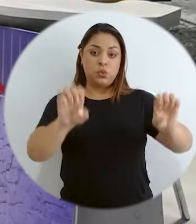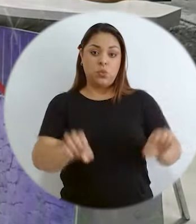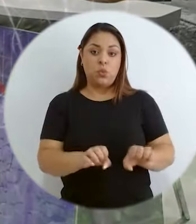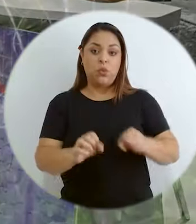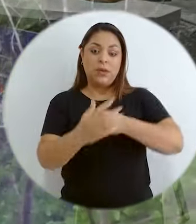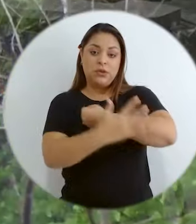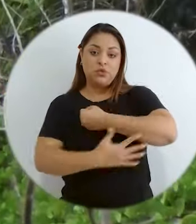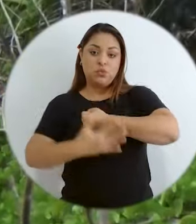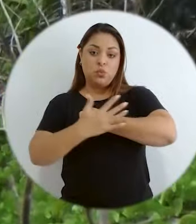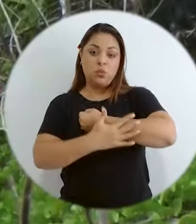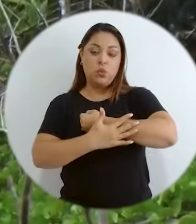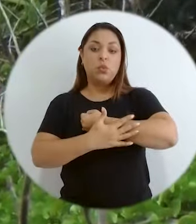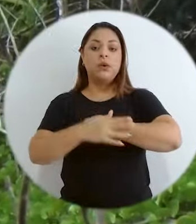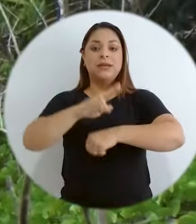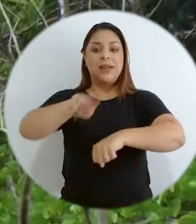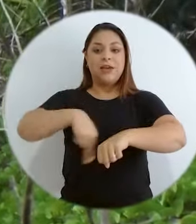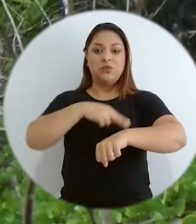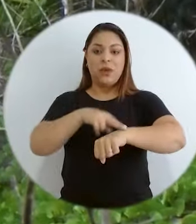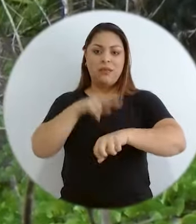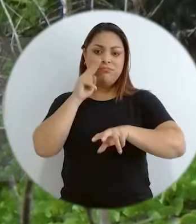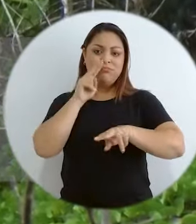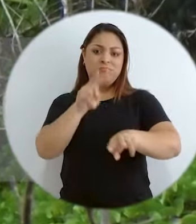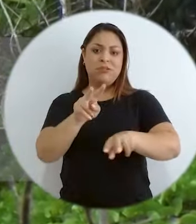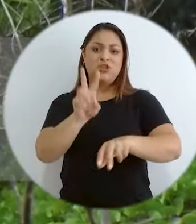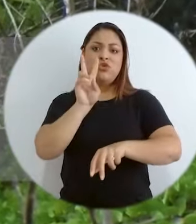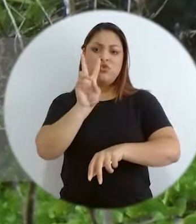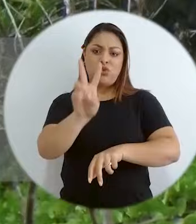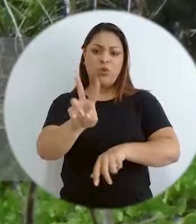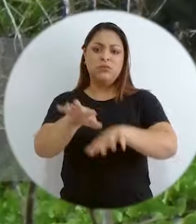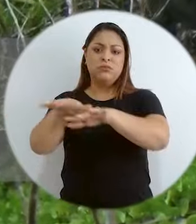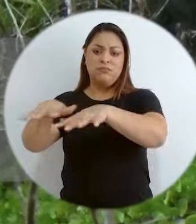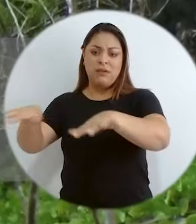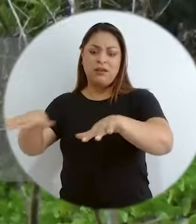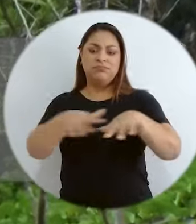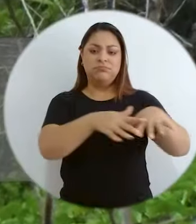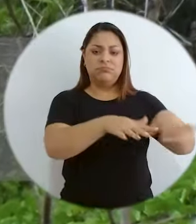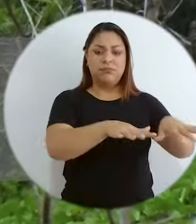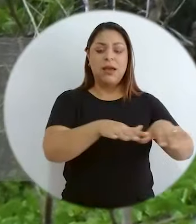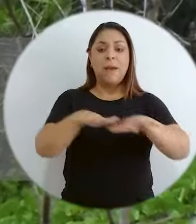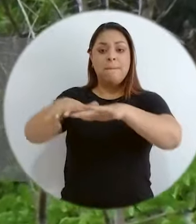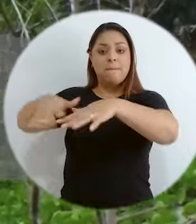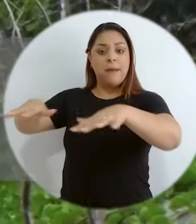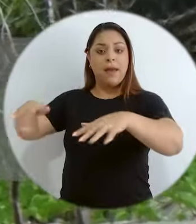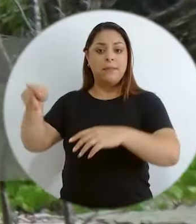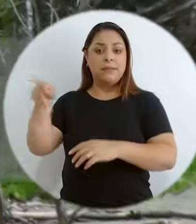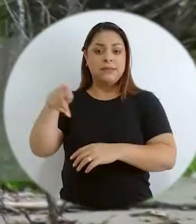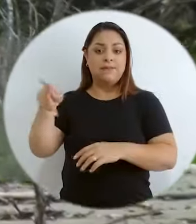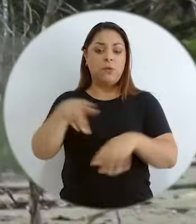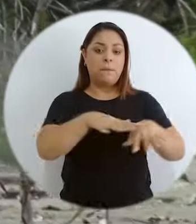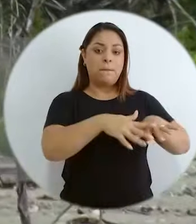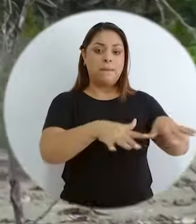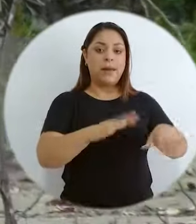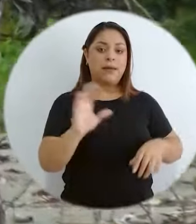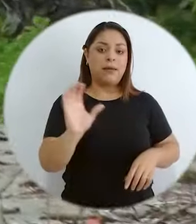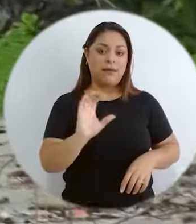nacional podemos ver los dos mares, ¿verdad? El Océano Pacífico, el Mar Caribe, y nos ha acompañado toda la vida